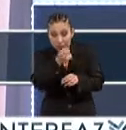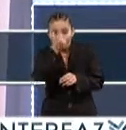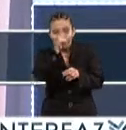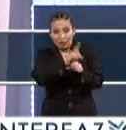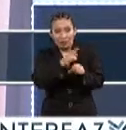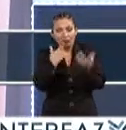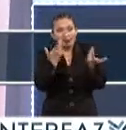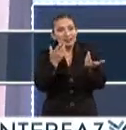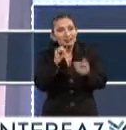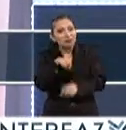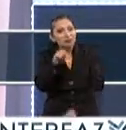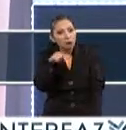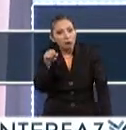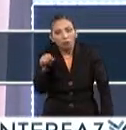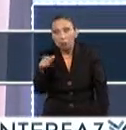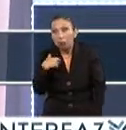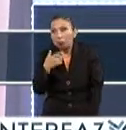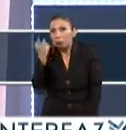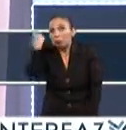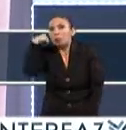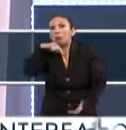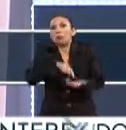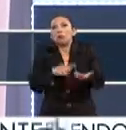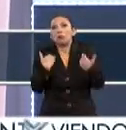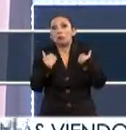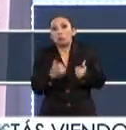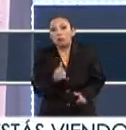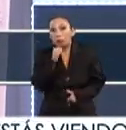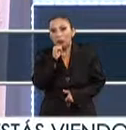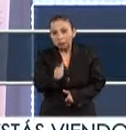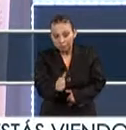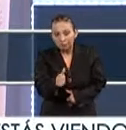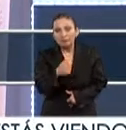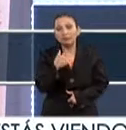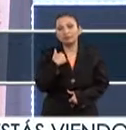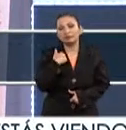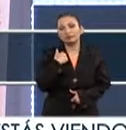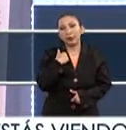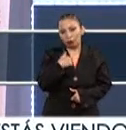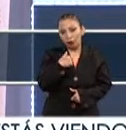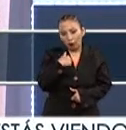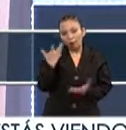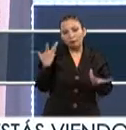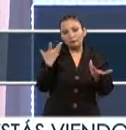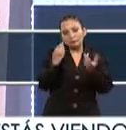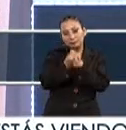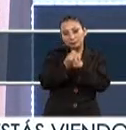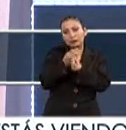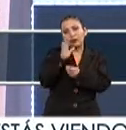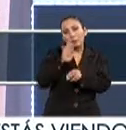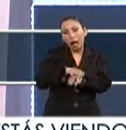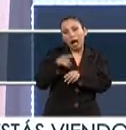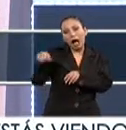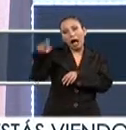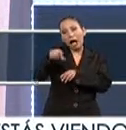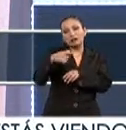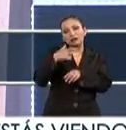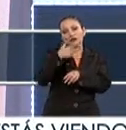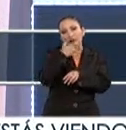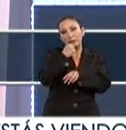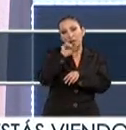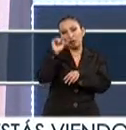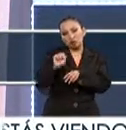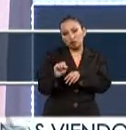era como de sí, yo decía así a todo porque realmente no entendía. En mi caso me junté más con los chicos